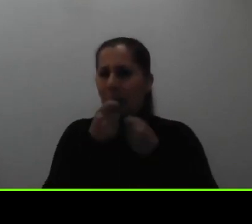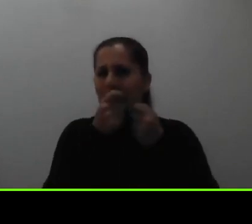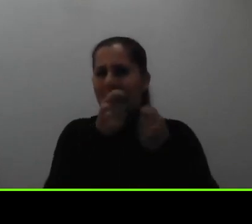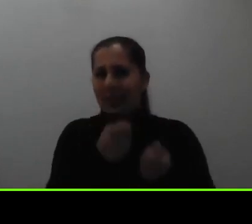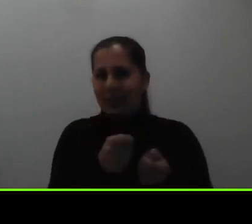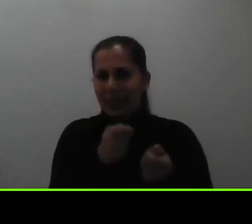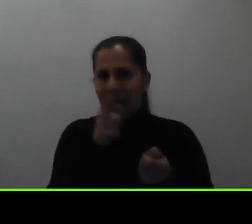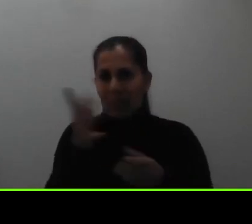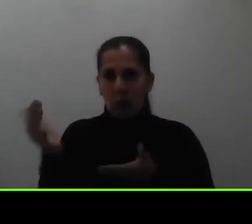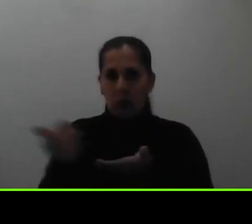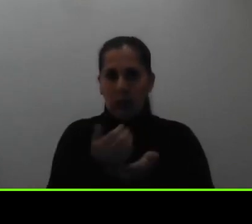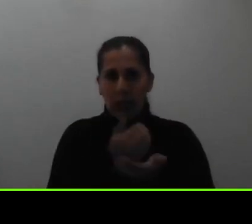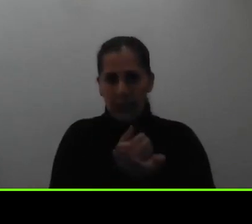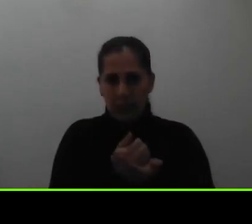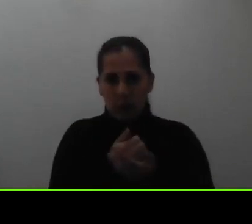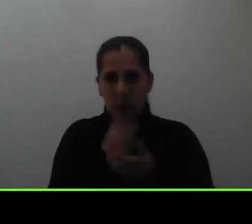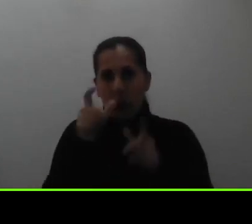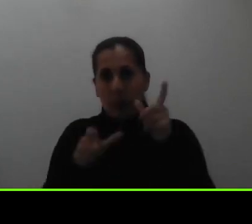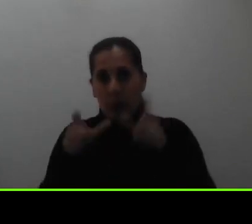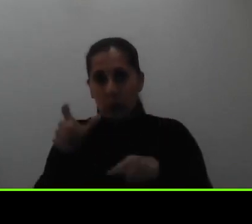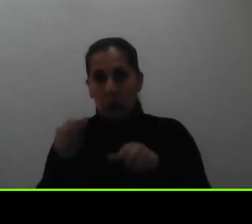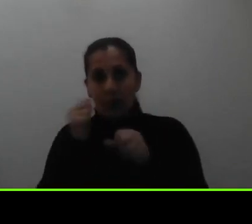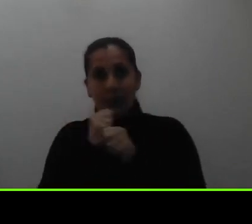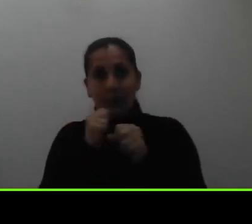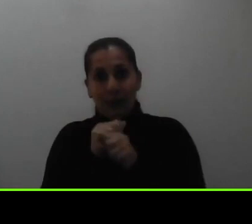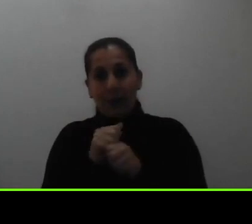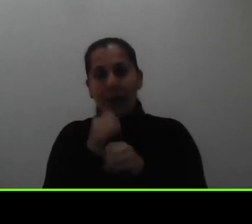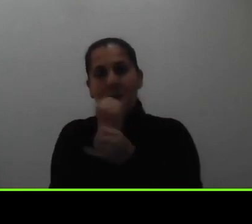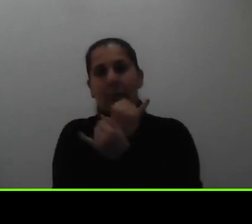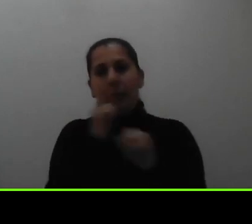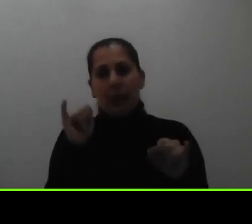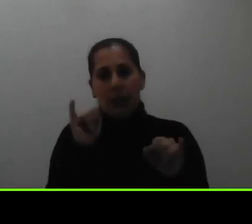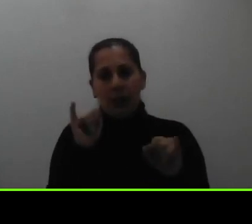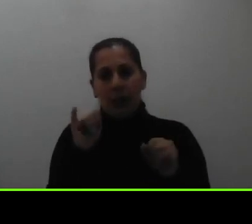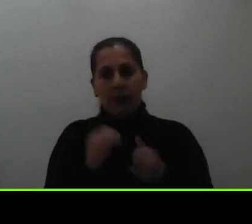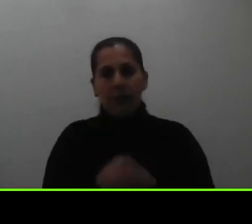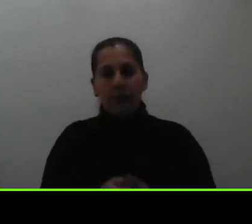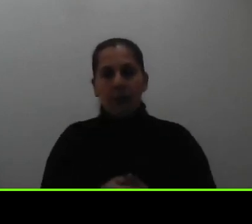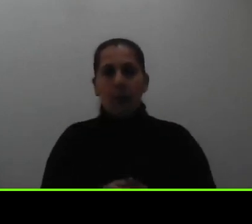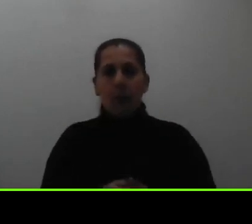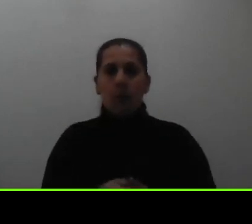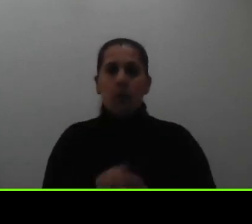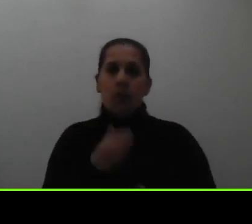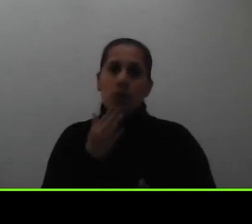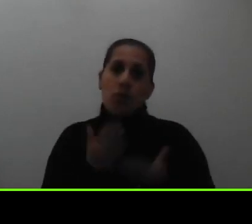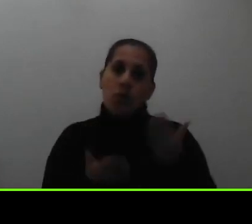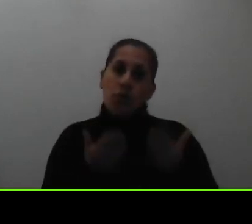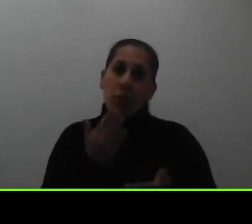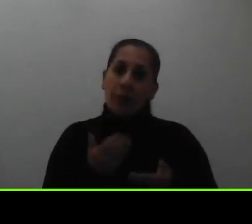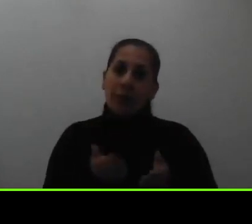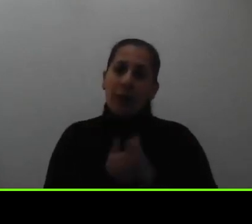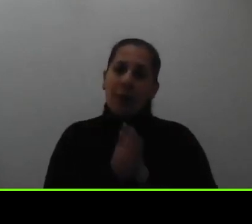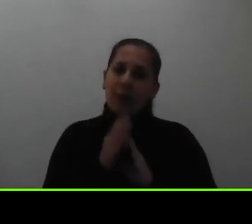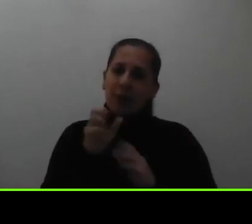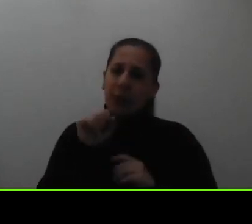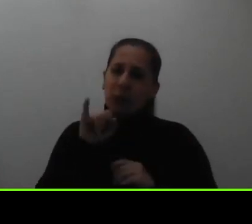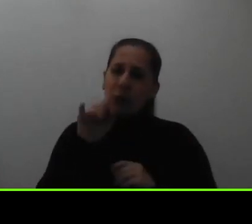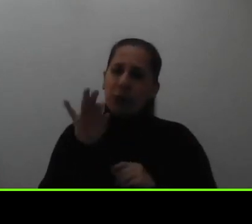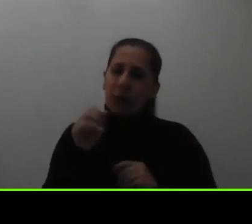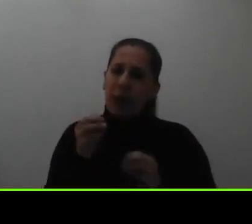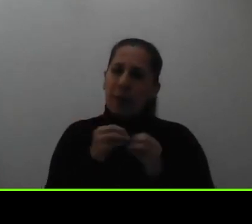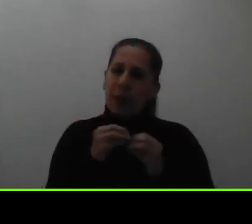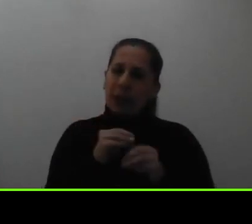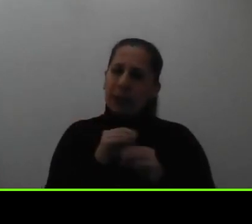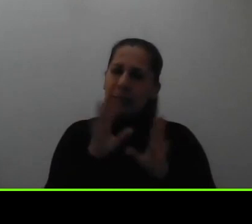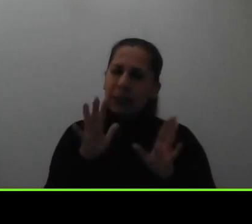sobre los ingresos personas que trabajan de manera independiente tal vez entonces pedirle a Sofía que aclare un poco más